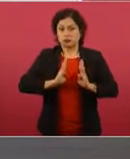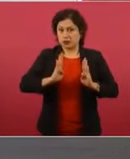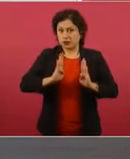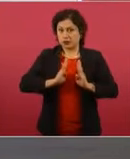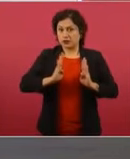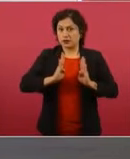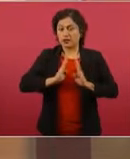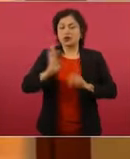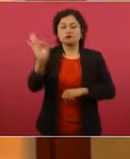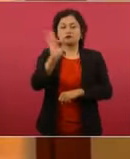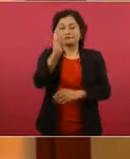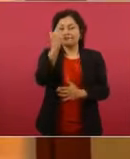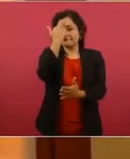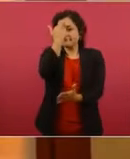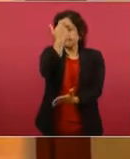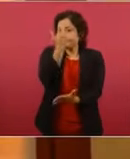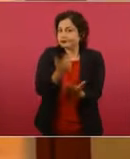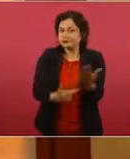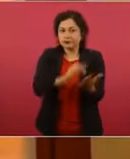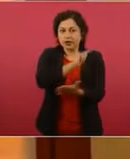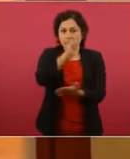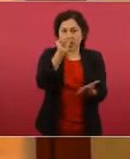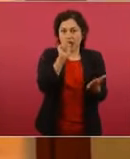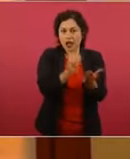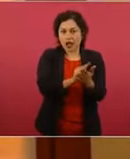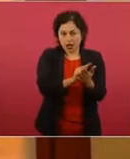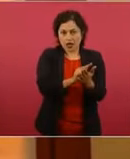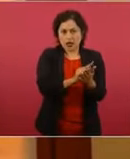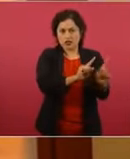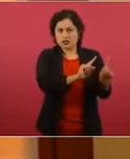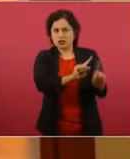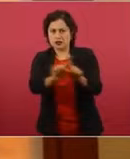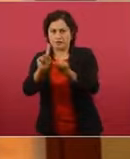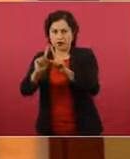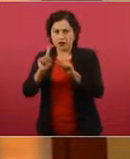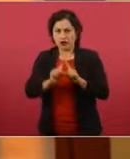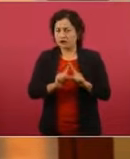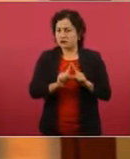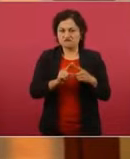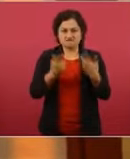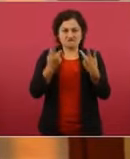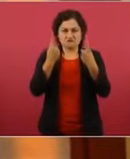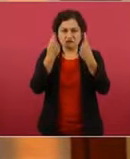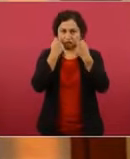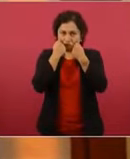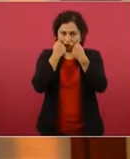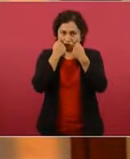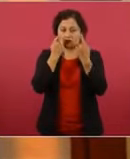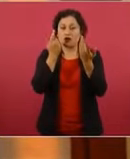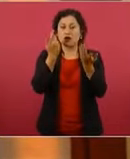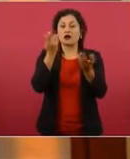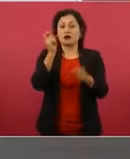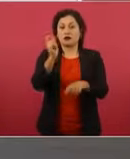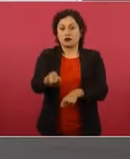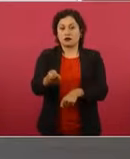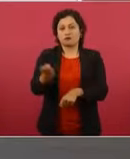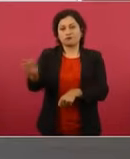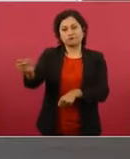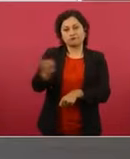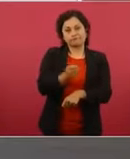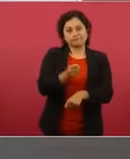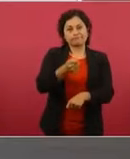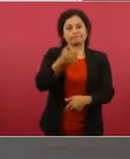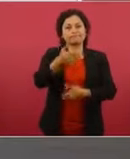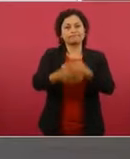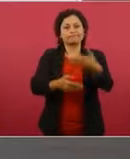una ley, ya sea del orden federal, del orden común o del orden militar, es o se enfrenta a un